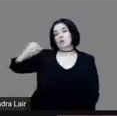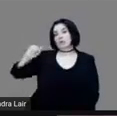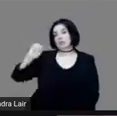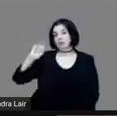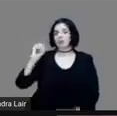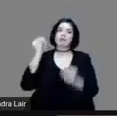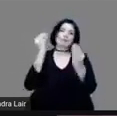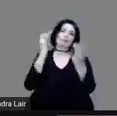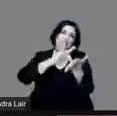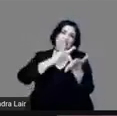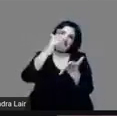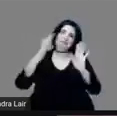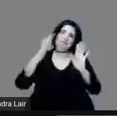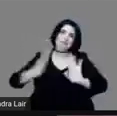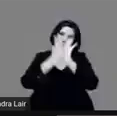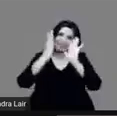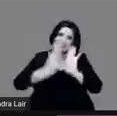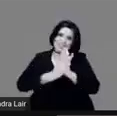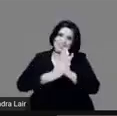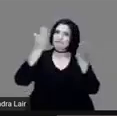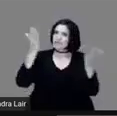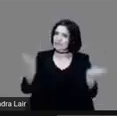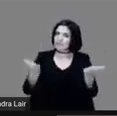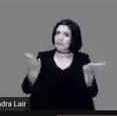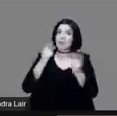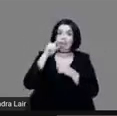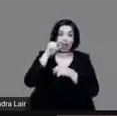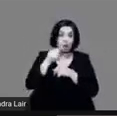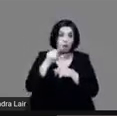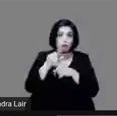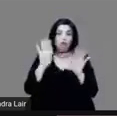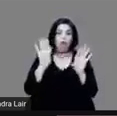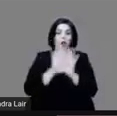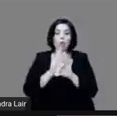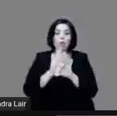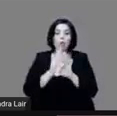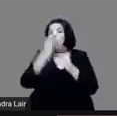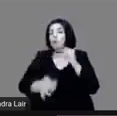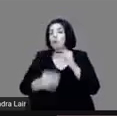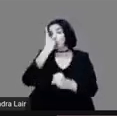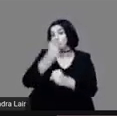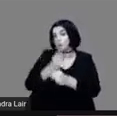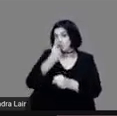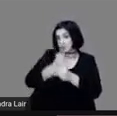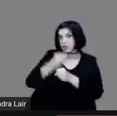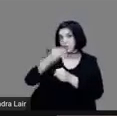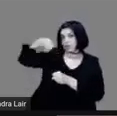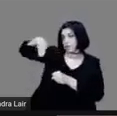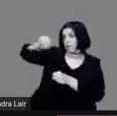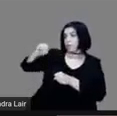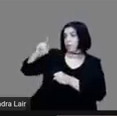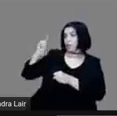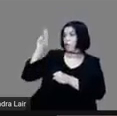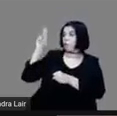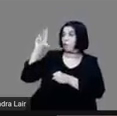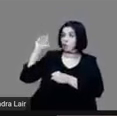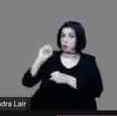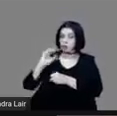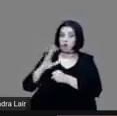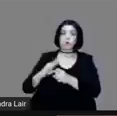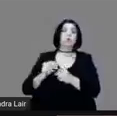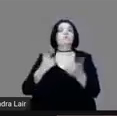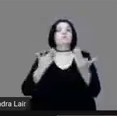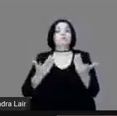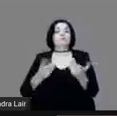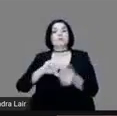gracias por su participación en este seminario con usted estamos terminando concluyendo la primera parte a continuación